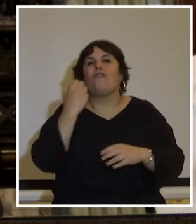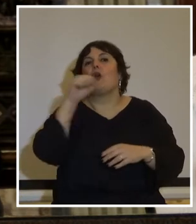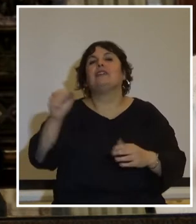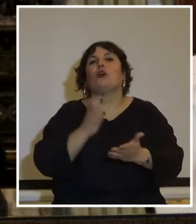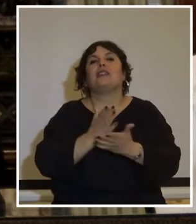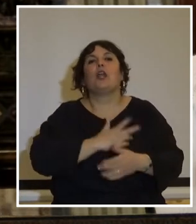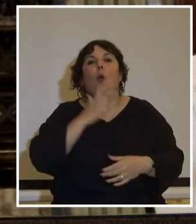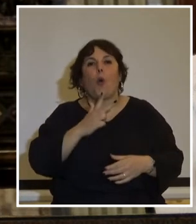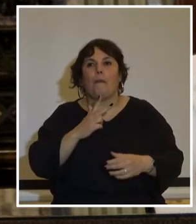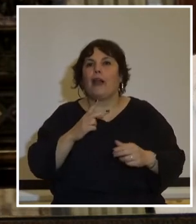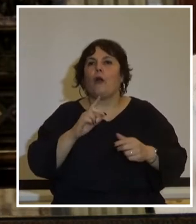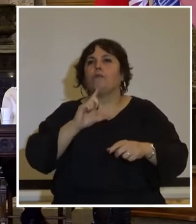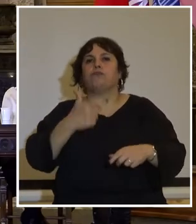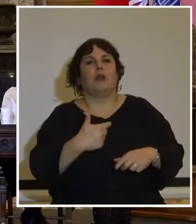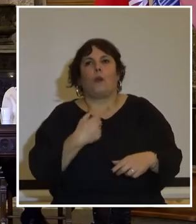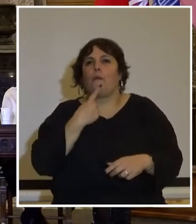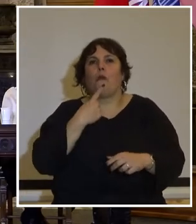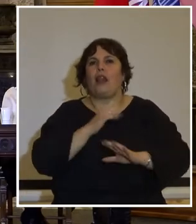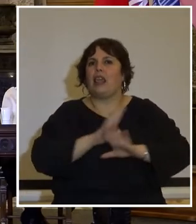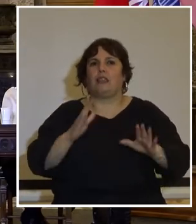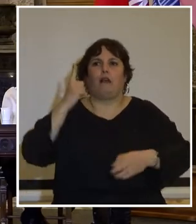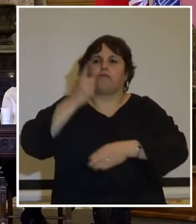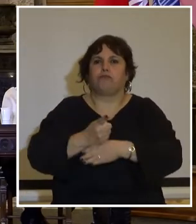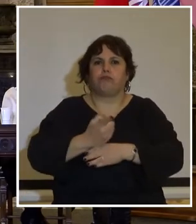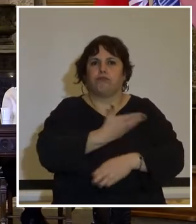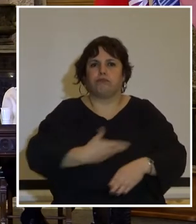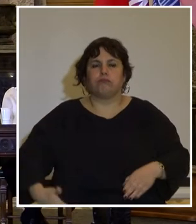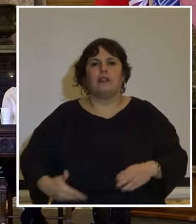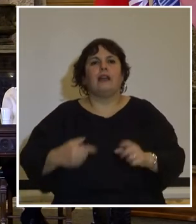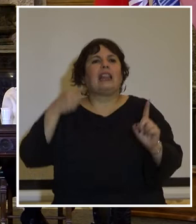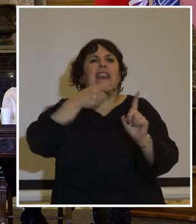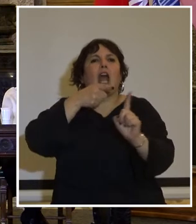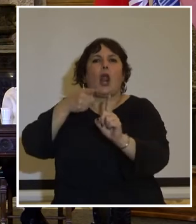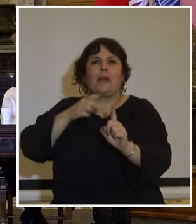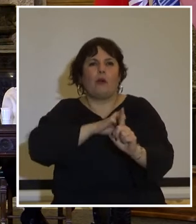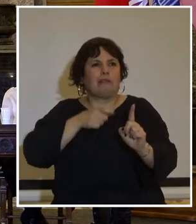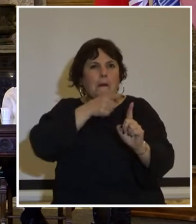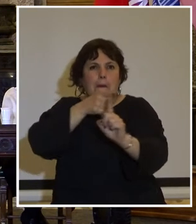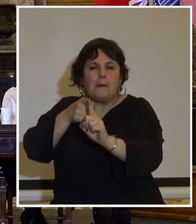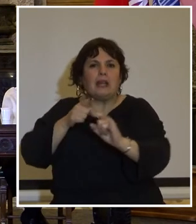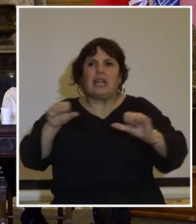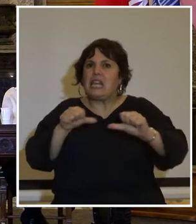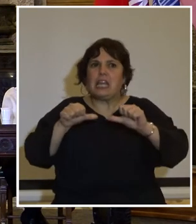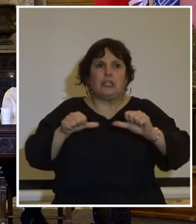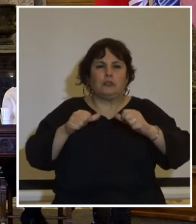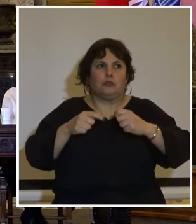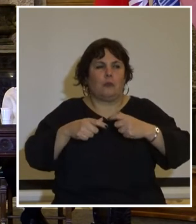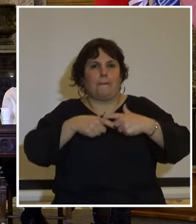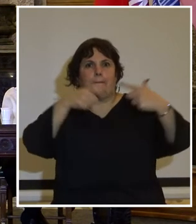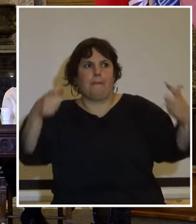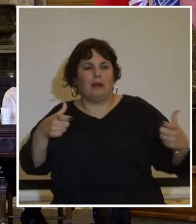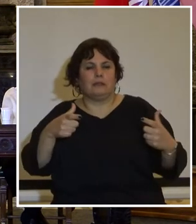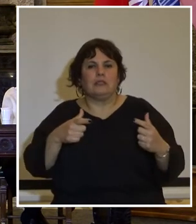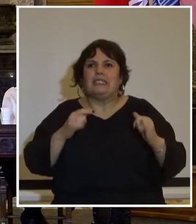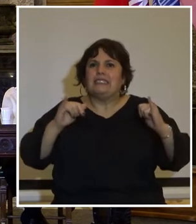humanos se hizo política lo que ya se había arrancado que era el terrorismo de Estado se hizo furor se